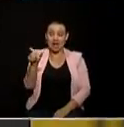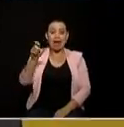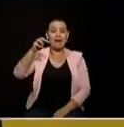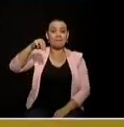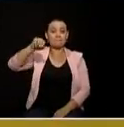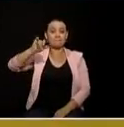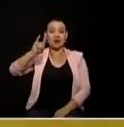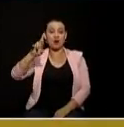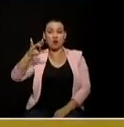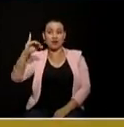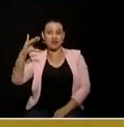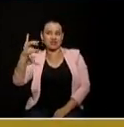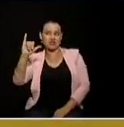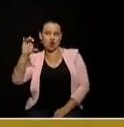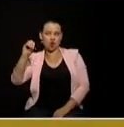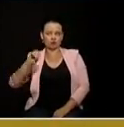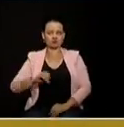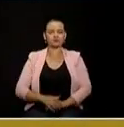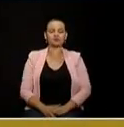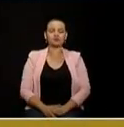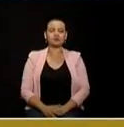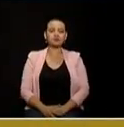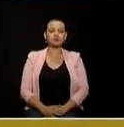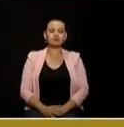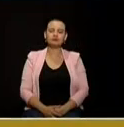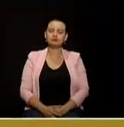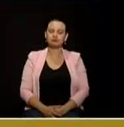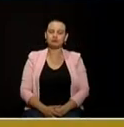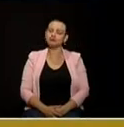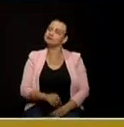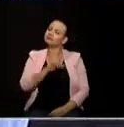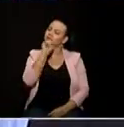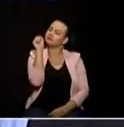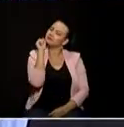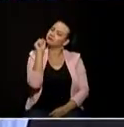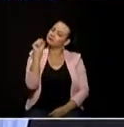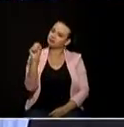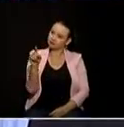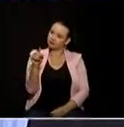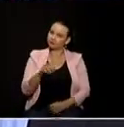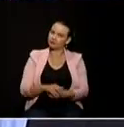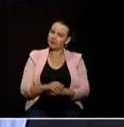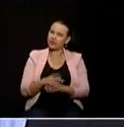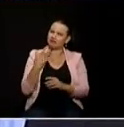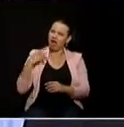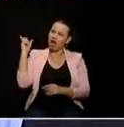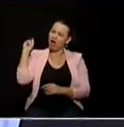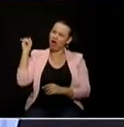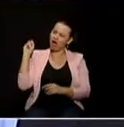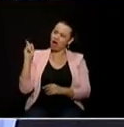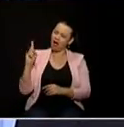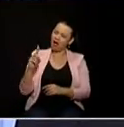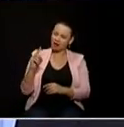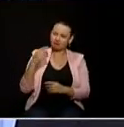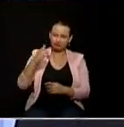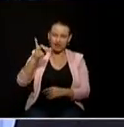mauricio en en este tiempo que nos hemos conocido todos